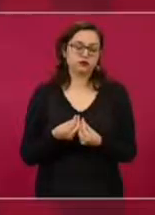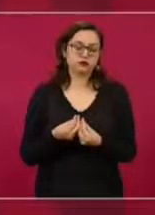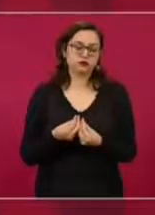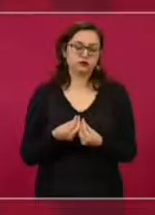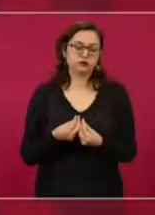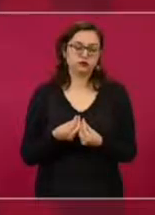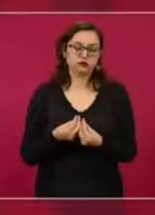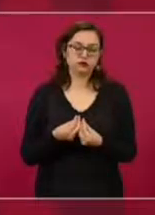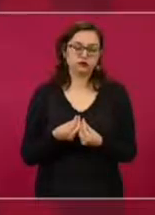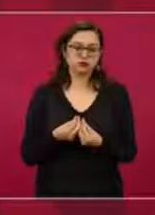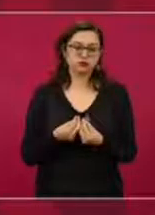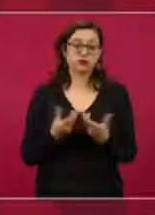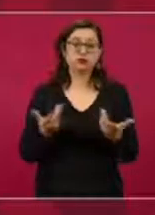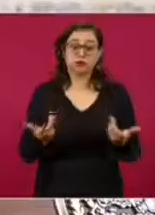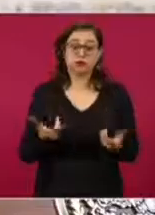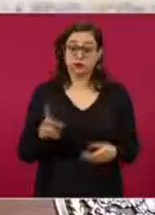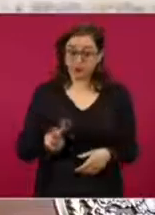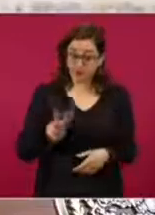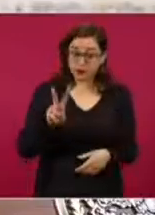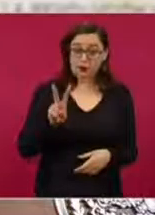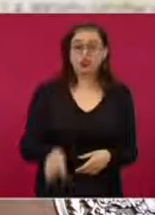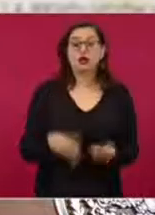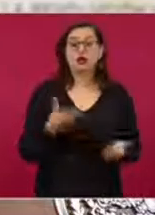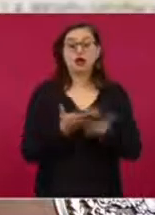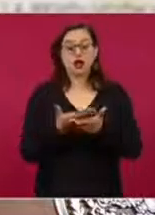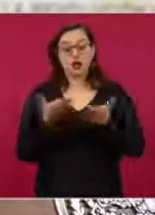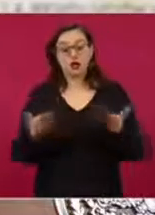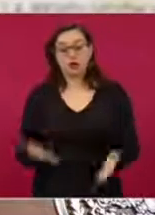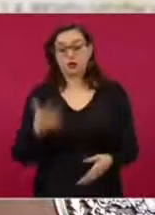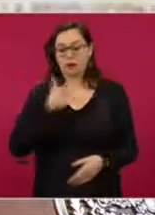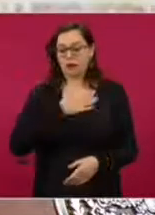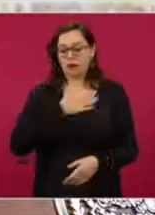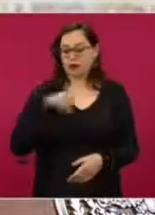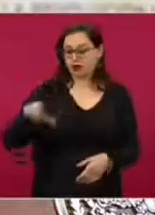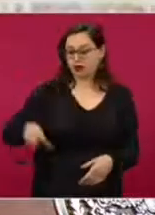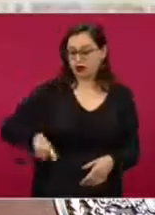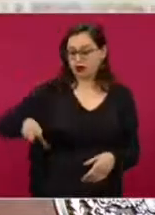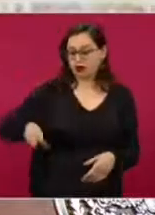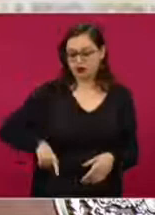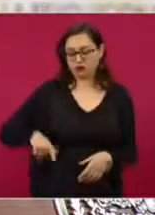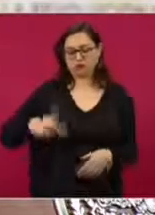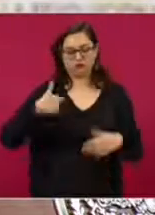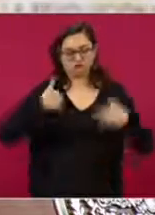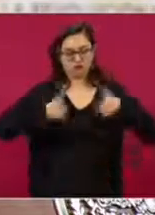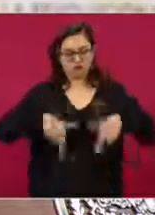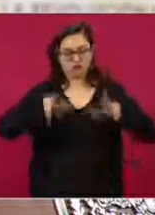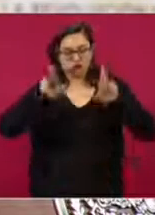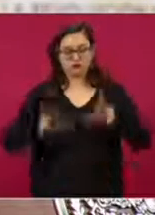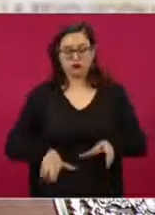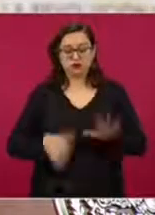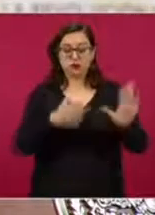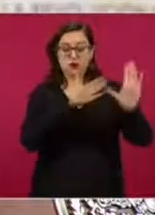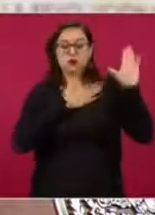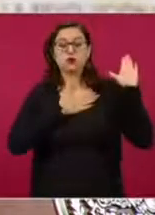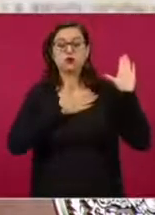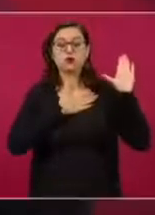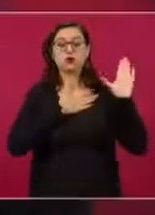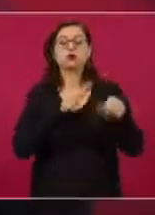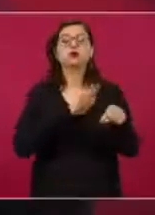característica del gobierno que represento, un compromiso, es que no haya impunidad,